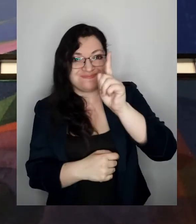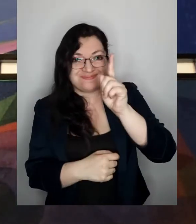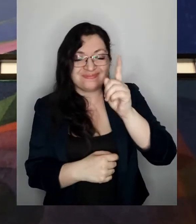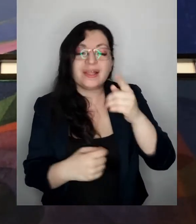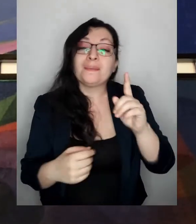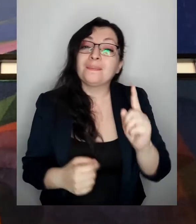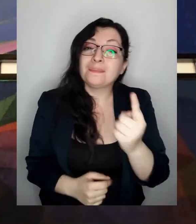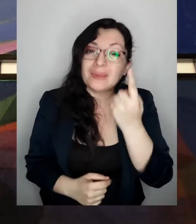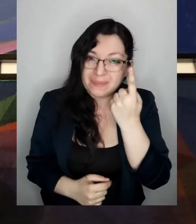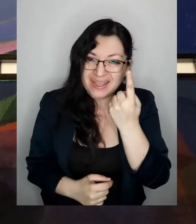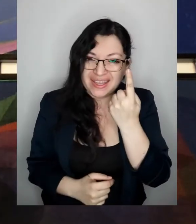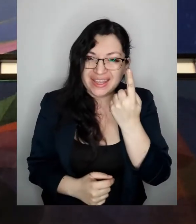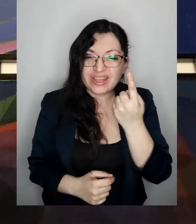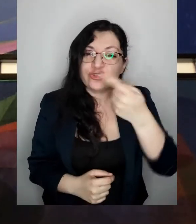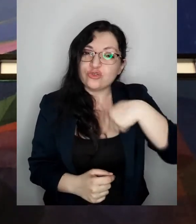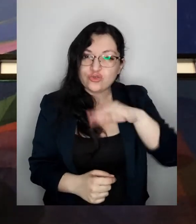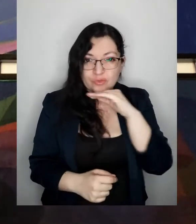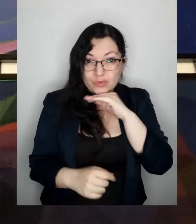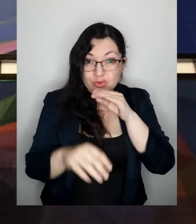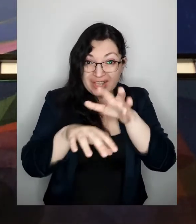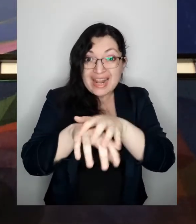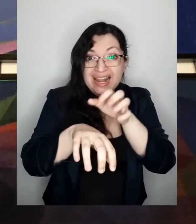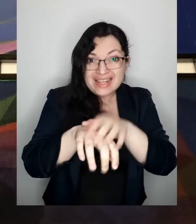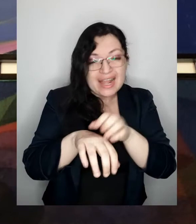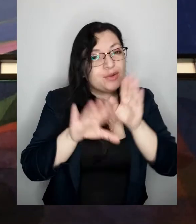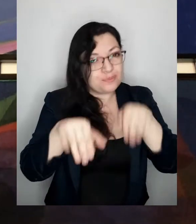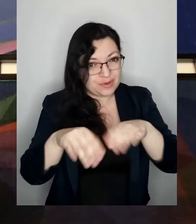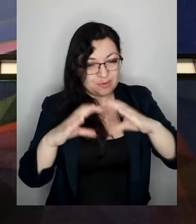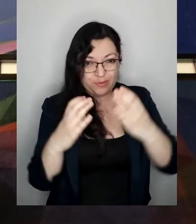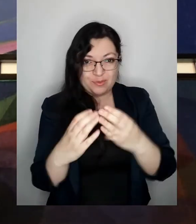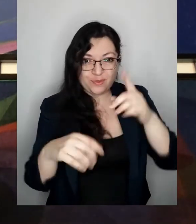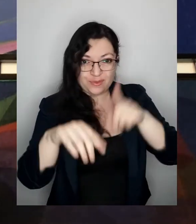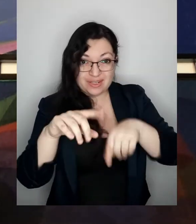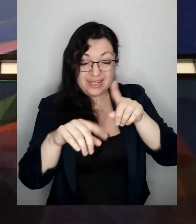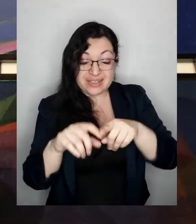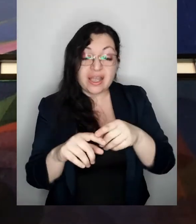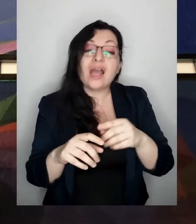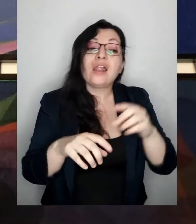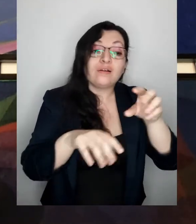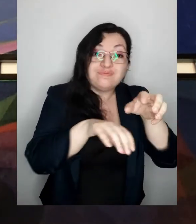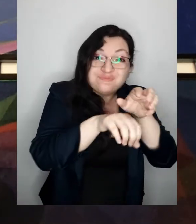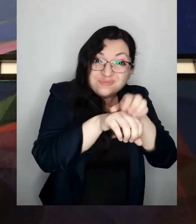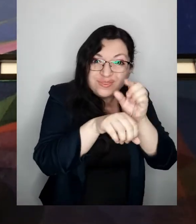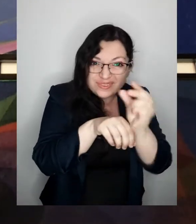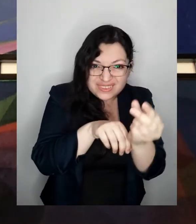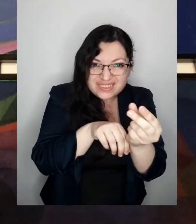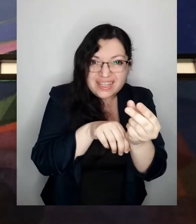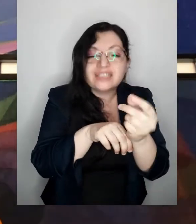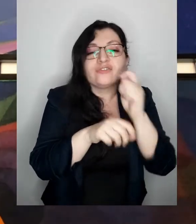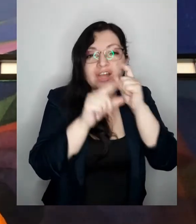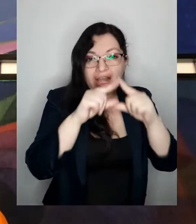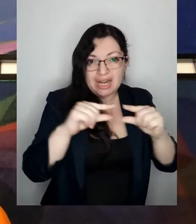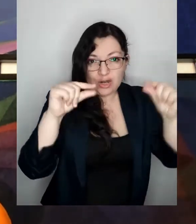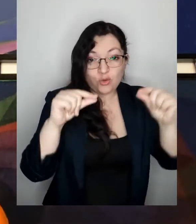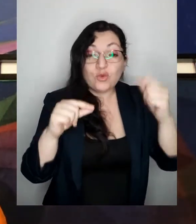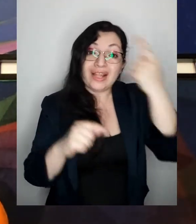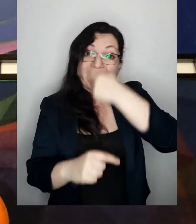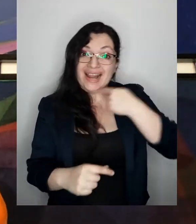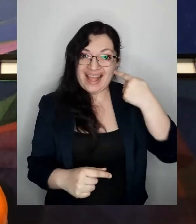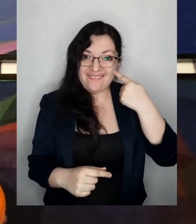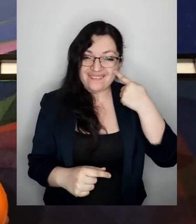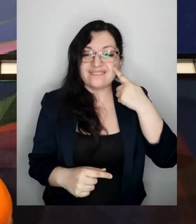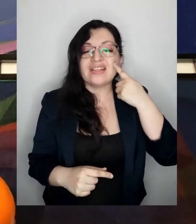primero vamos a usar la naranja como la tierra la mandarina como la luna y tu cabeza